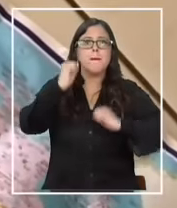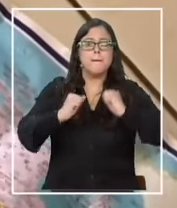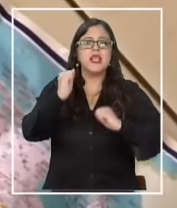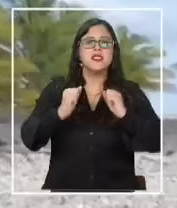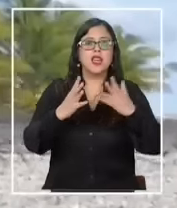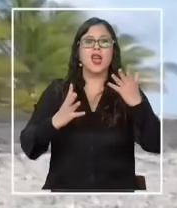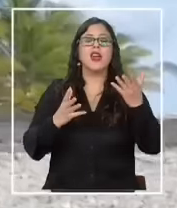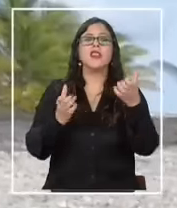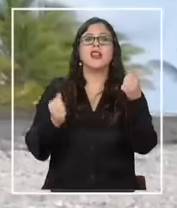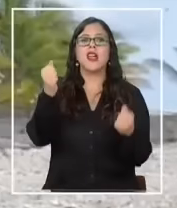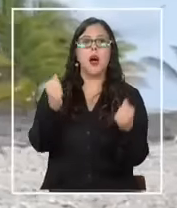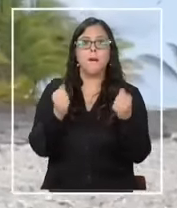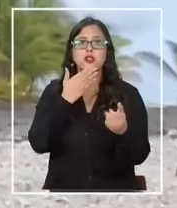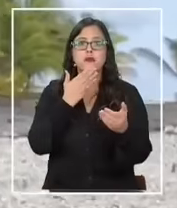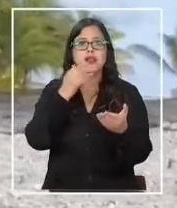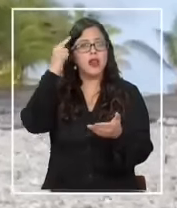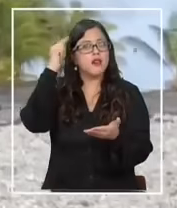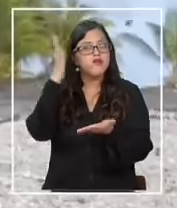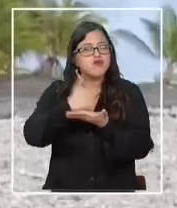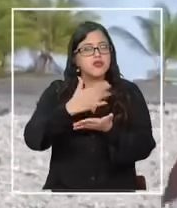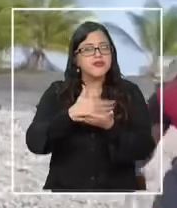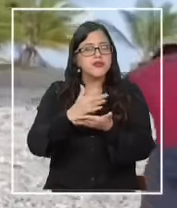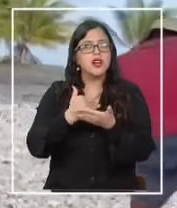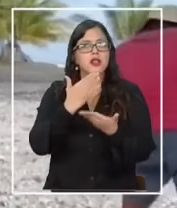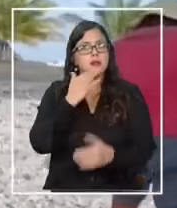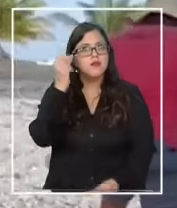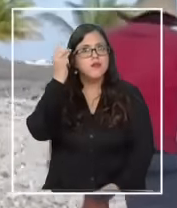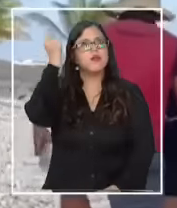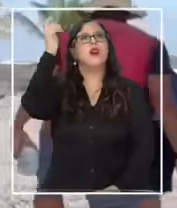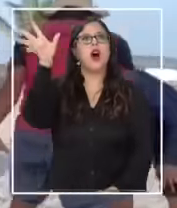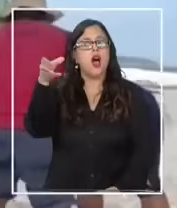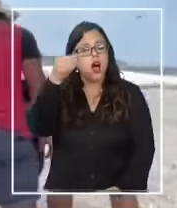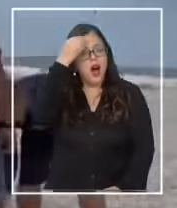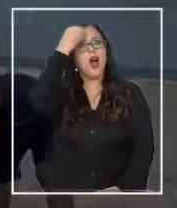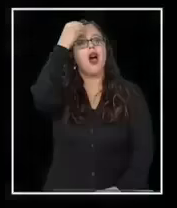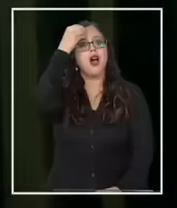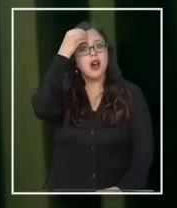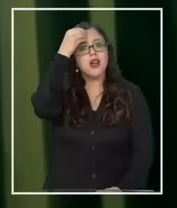logística hasta que surgió la idea que no se pudo sacar de la cabeza